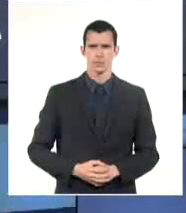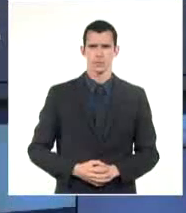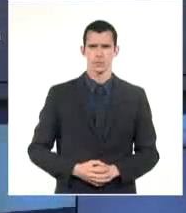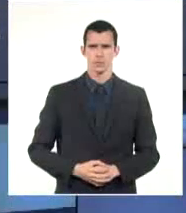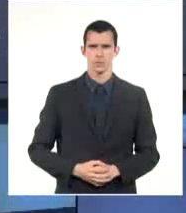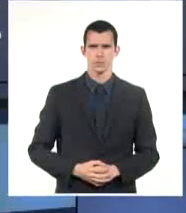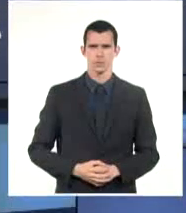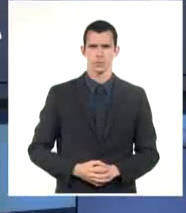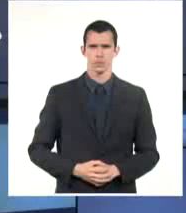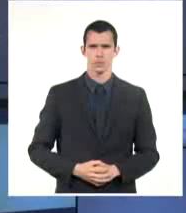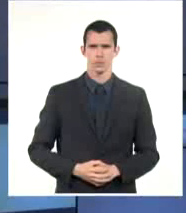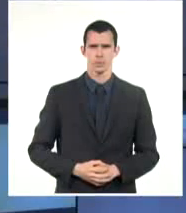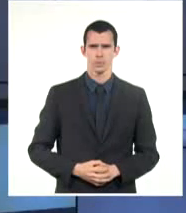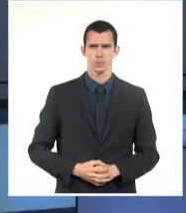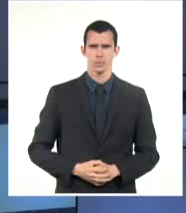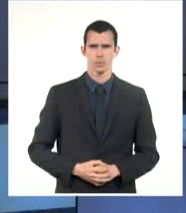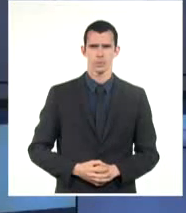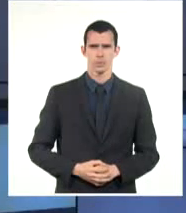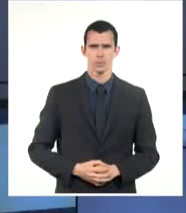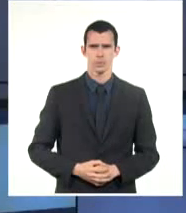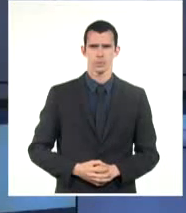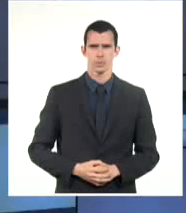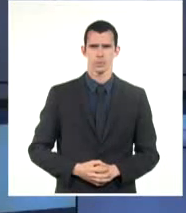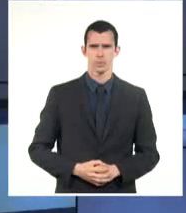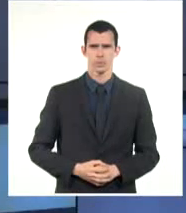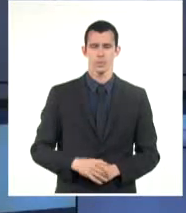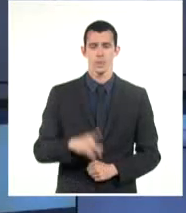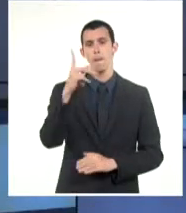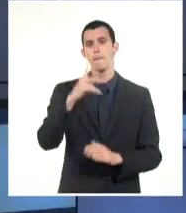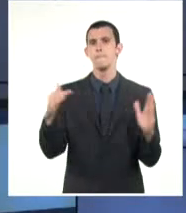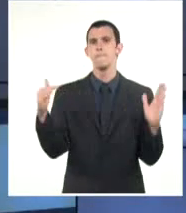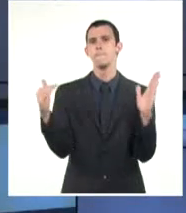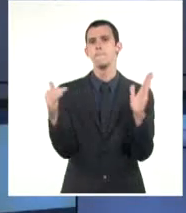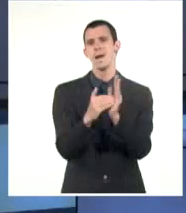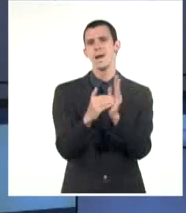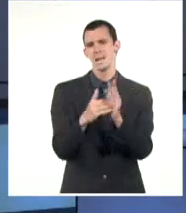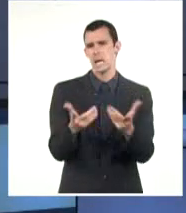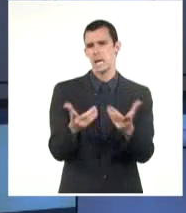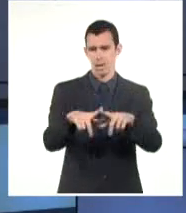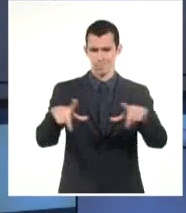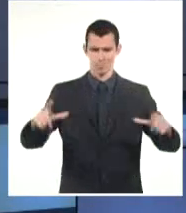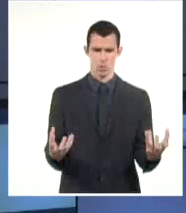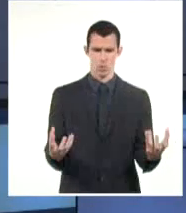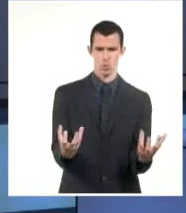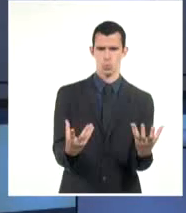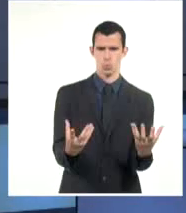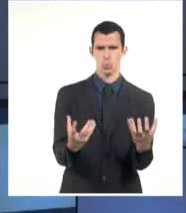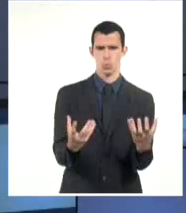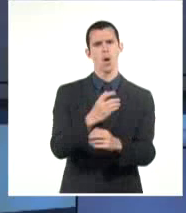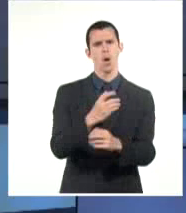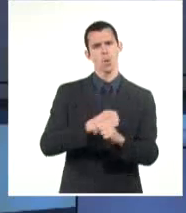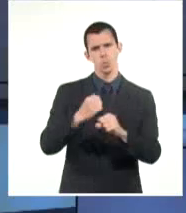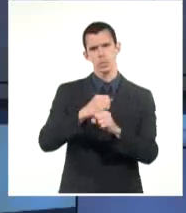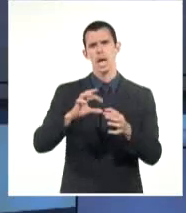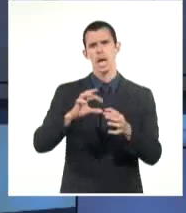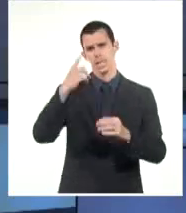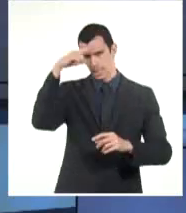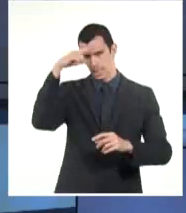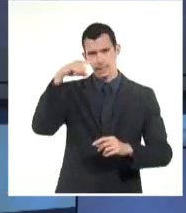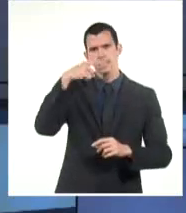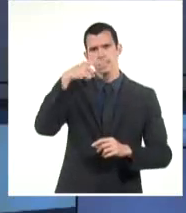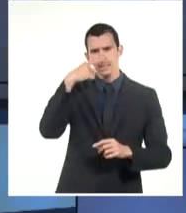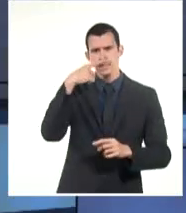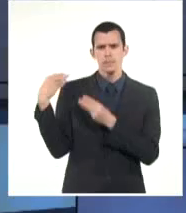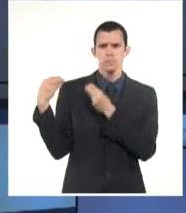de la revolución llegaron a nuestro país mil cocinas de gas, donadas por la Asociación José Martí, integrada por cubanos residentes en